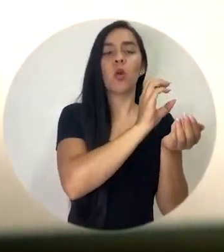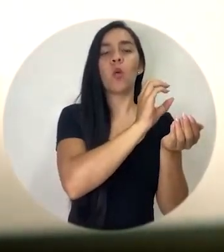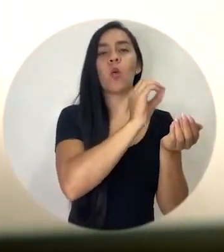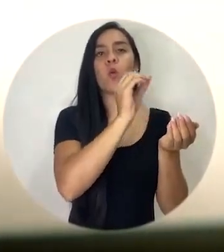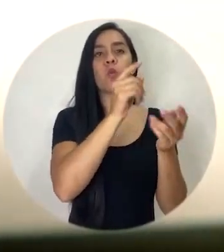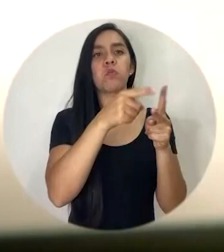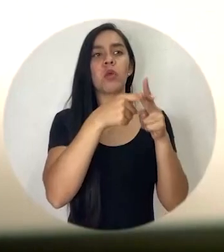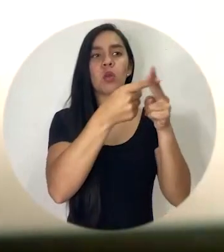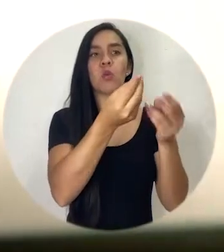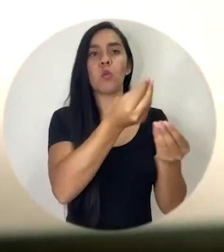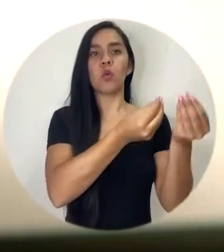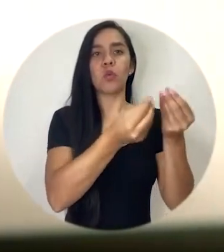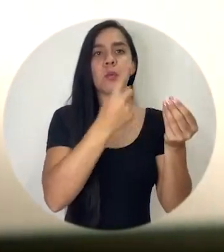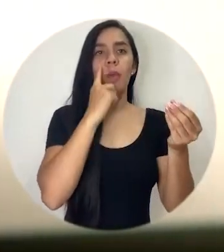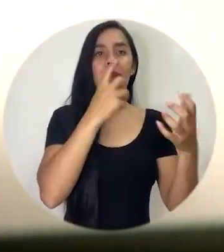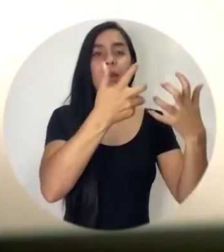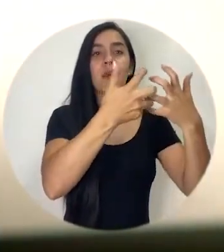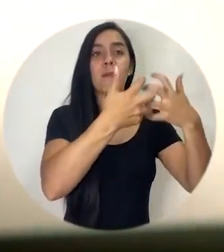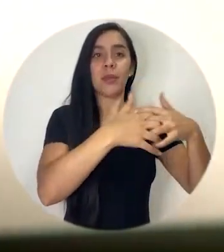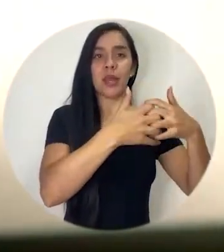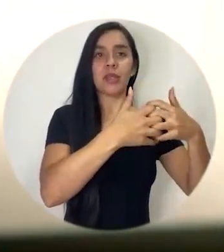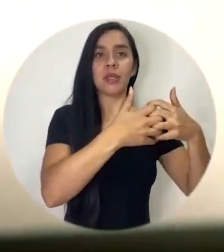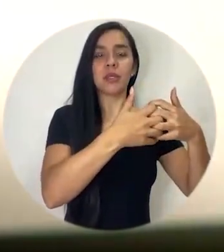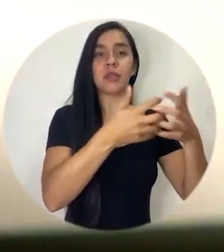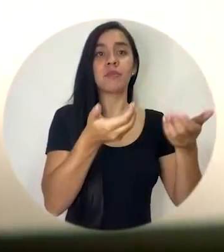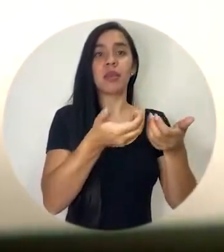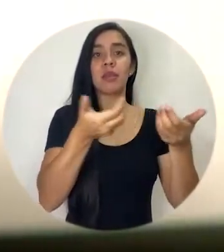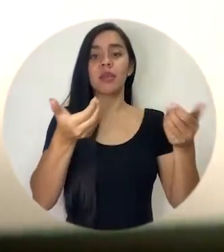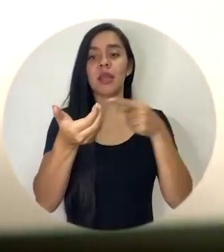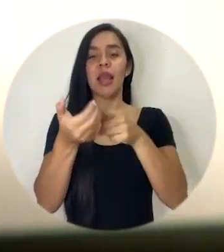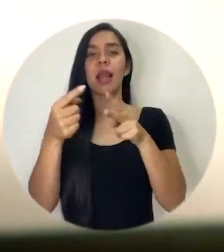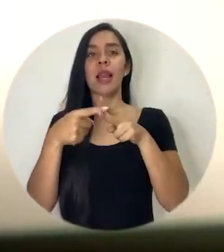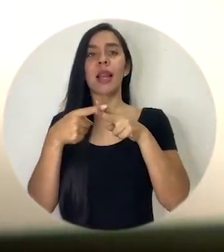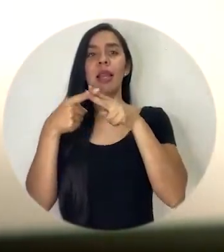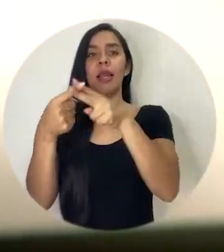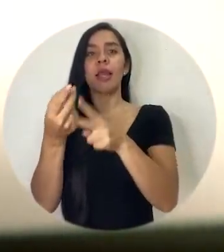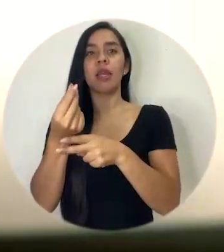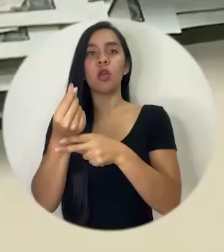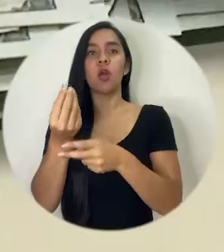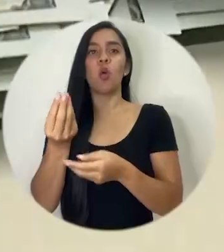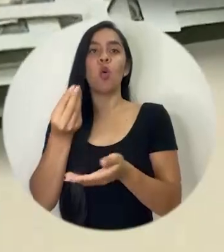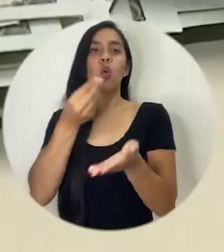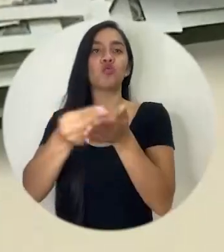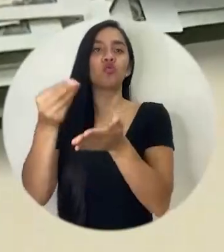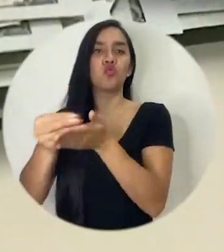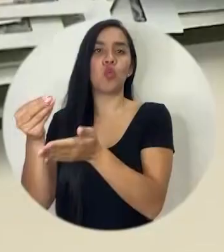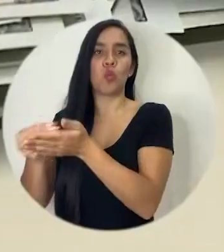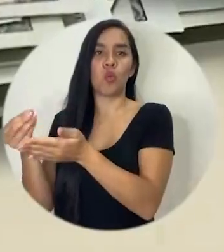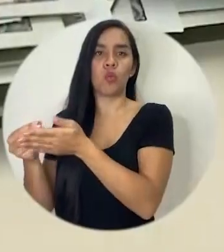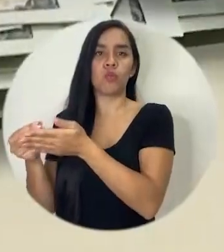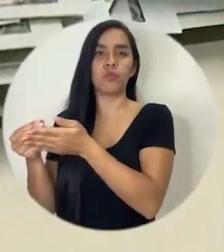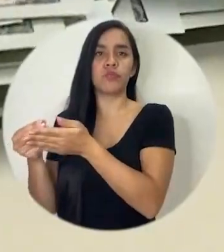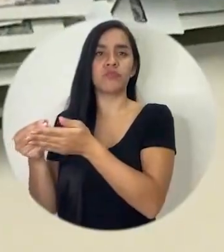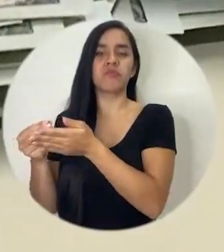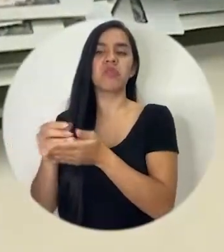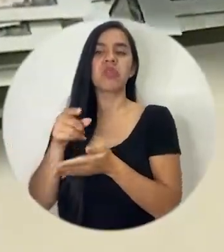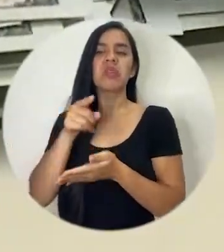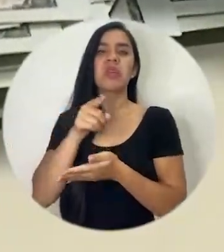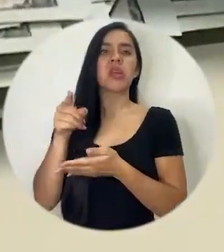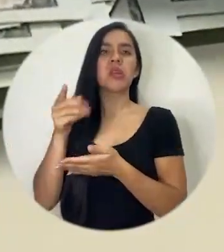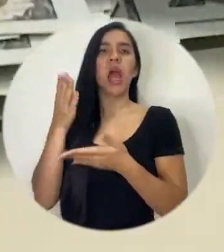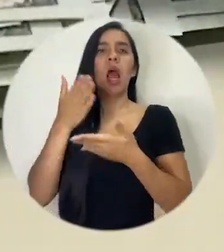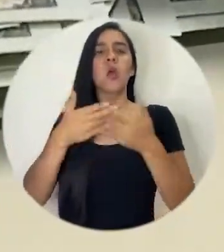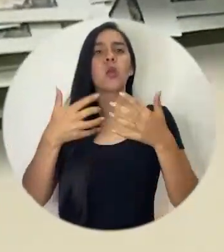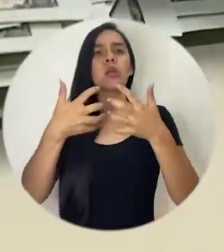productivo a microempresas del crédito de consumo el crédito de consumo sobre todo el que realizan algunas